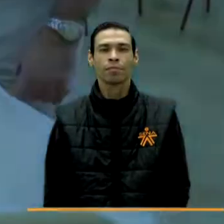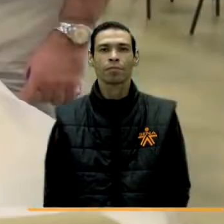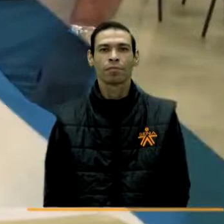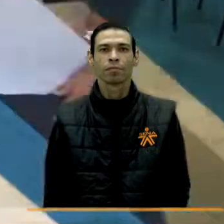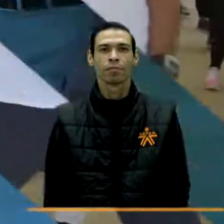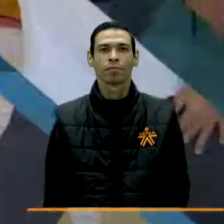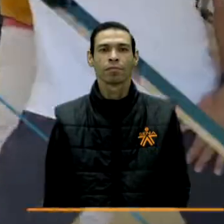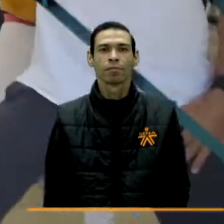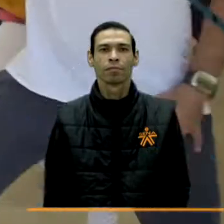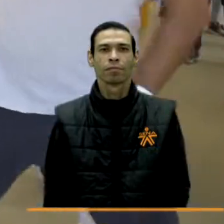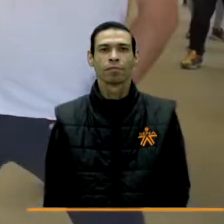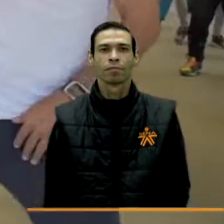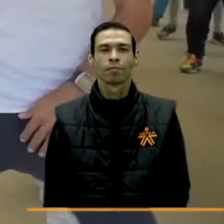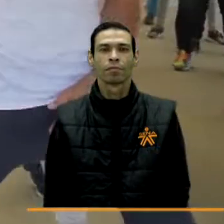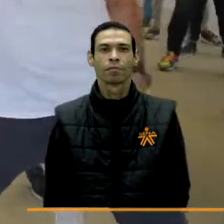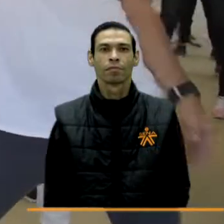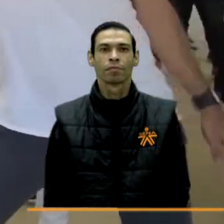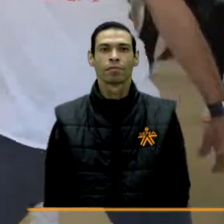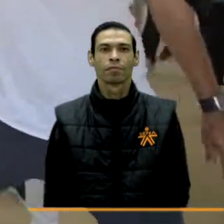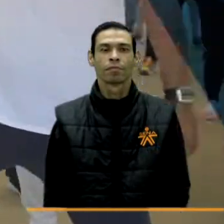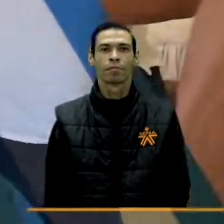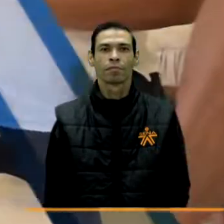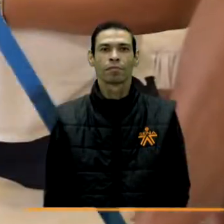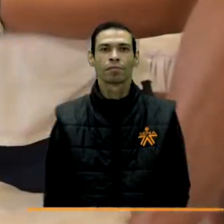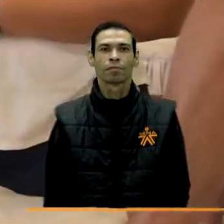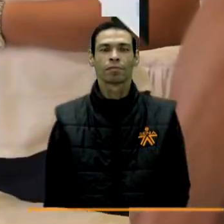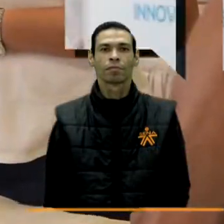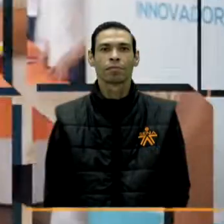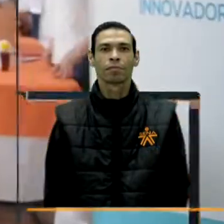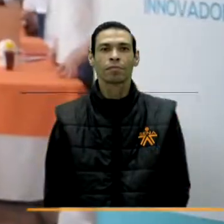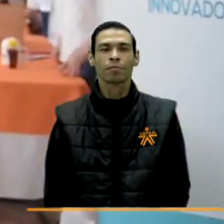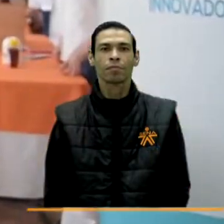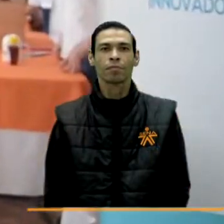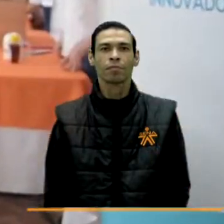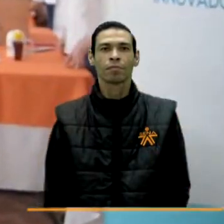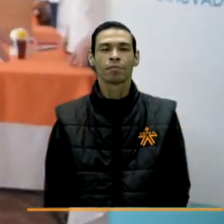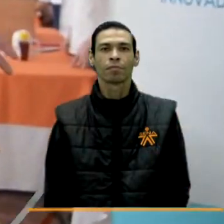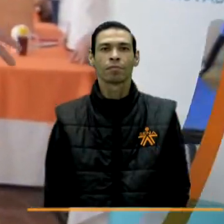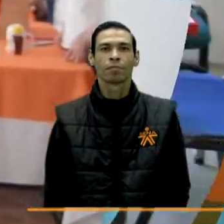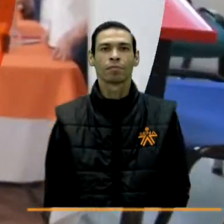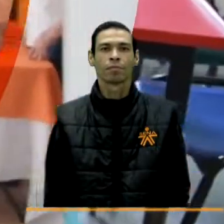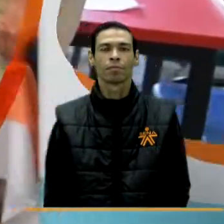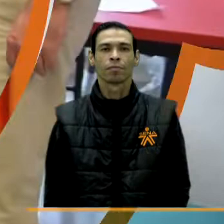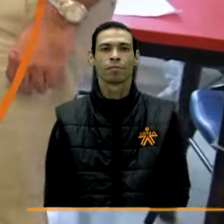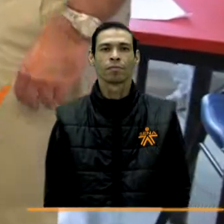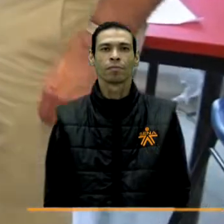Un espacio para la opinión, la voz del director.